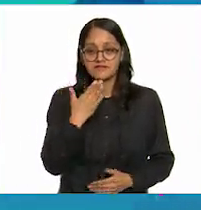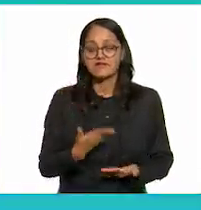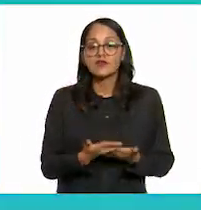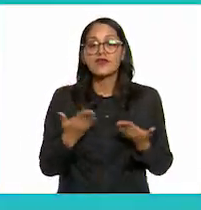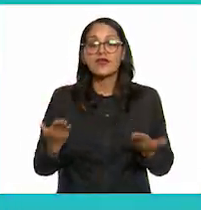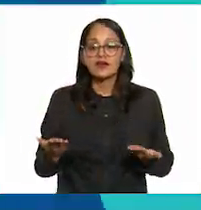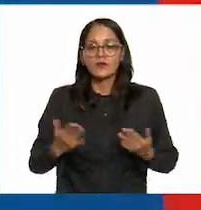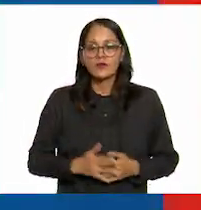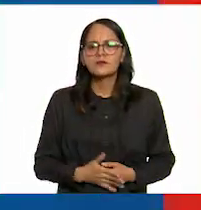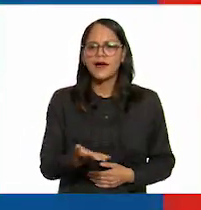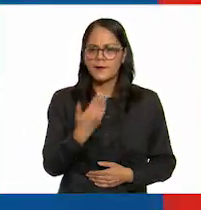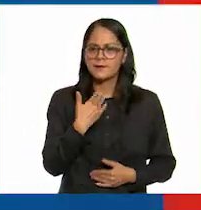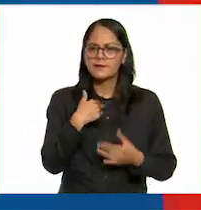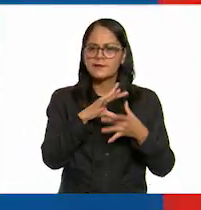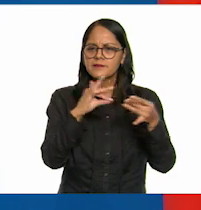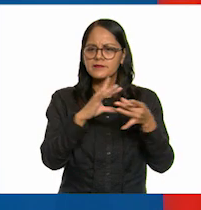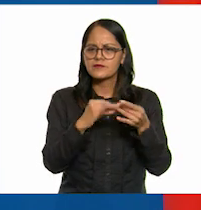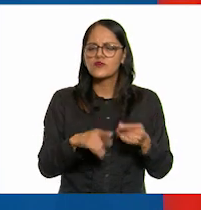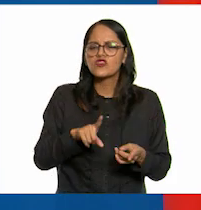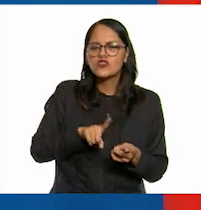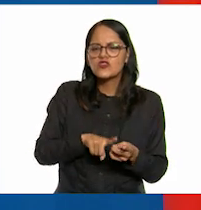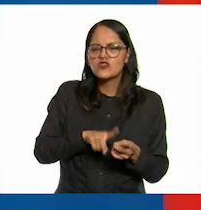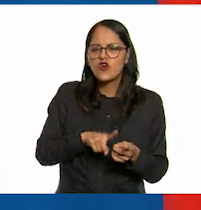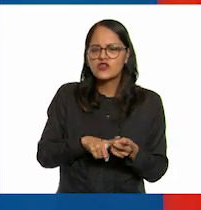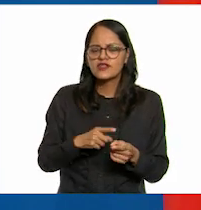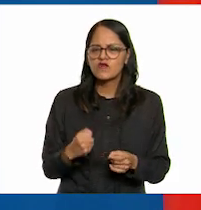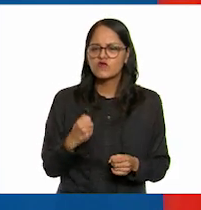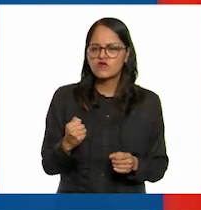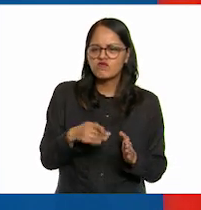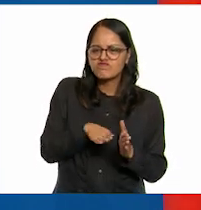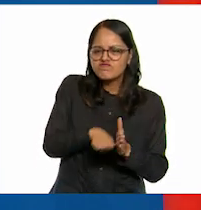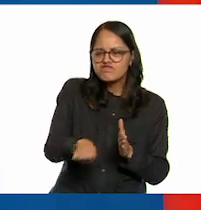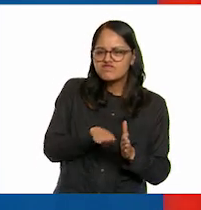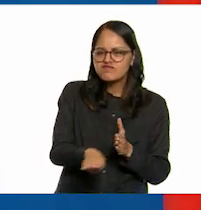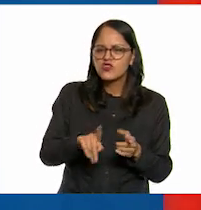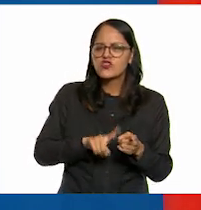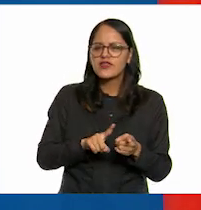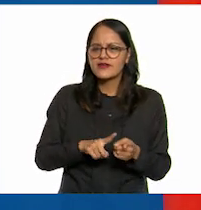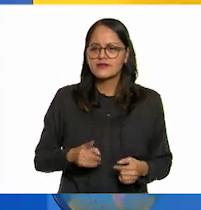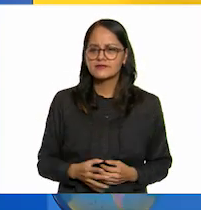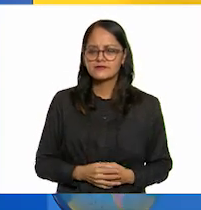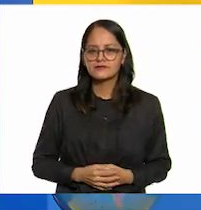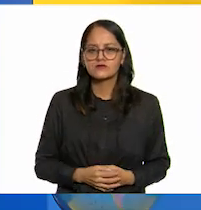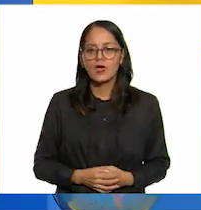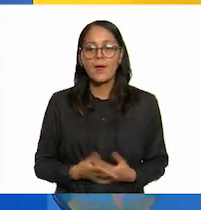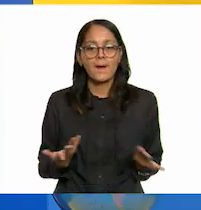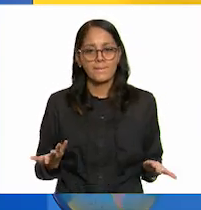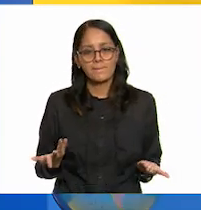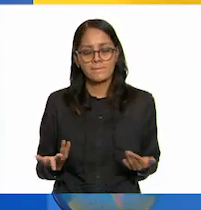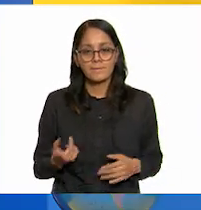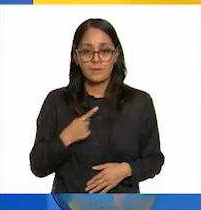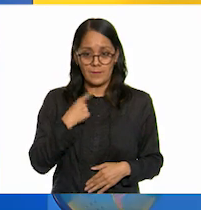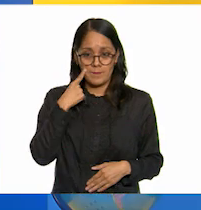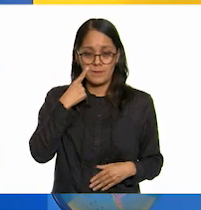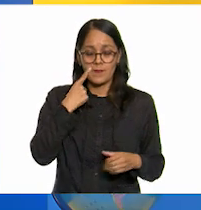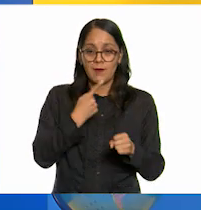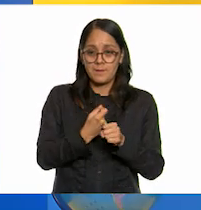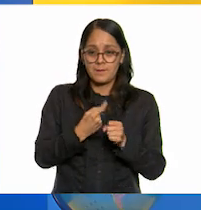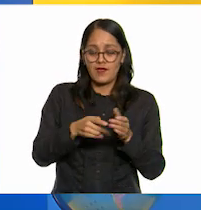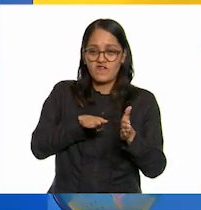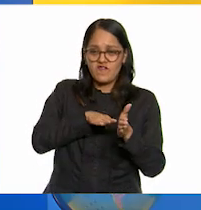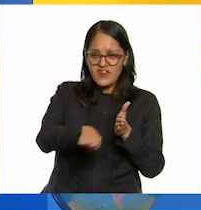explícanos donde se evidencia la fuerza de roce bueno la fricción